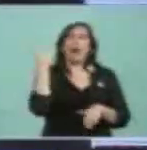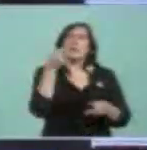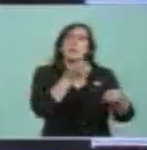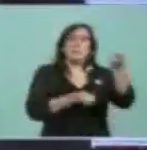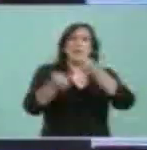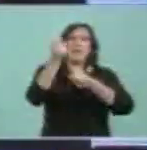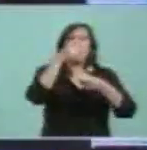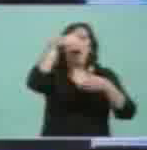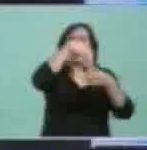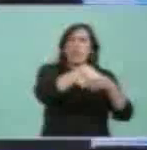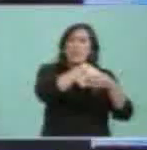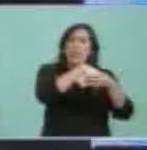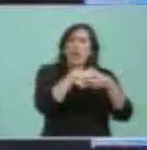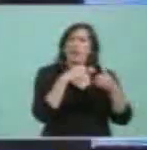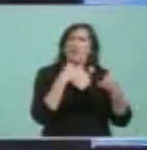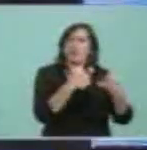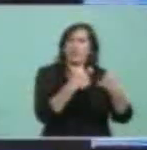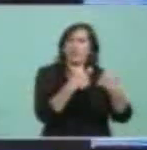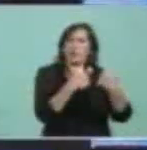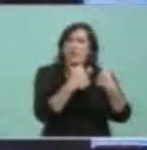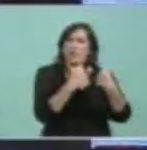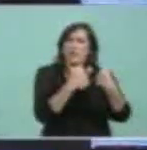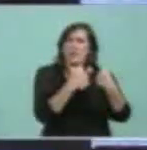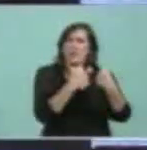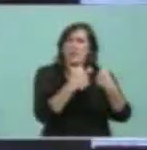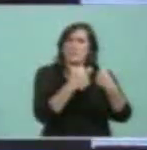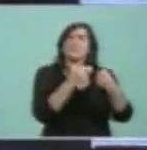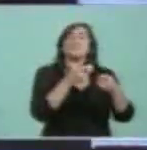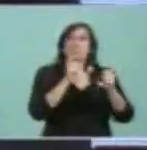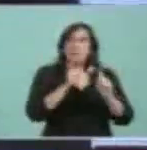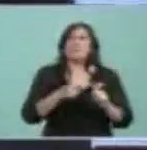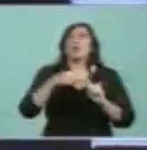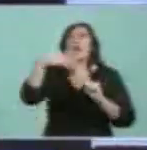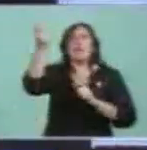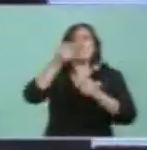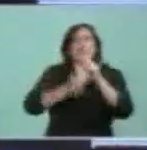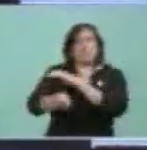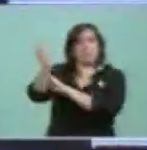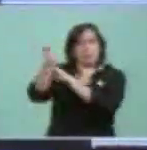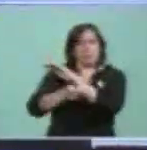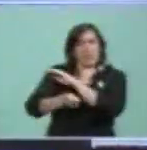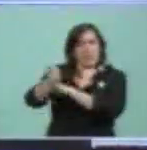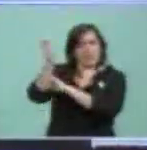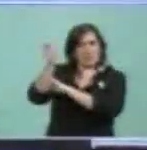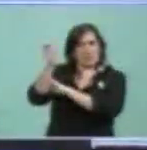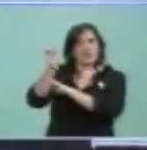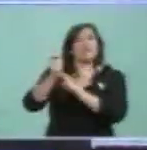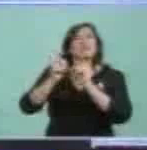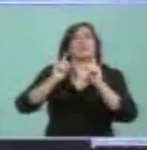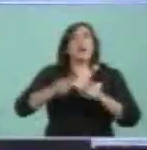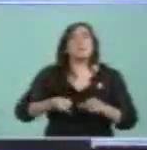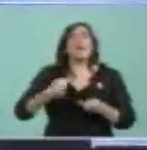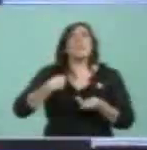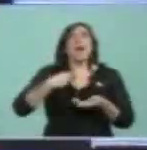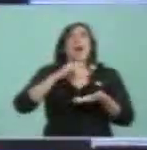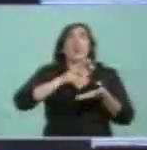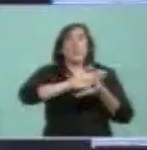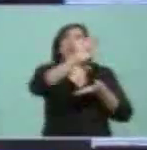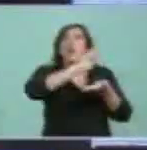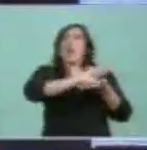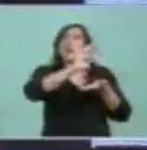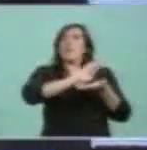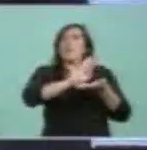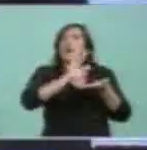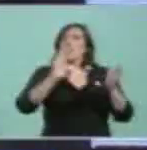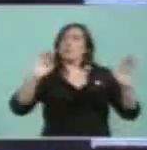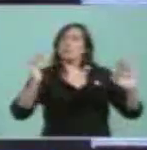interno, con un sólido mercado de exportaciones, con un desendeudamiento de